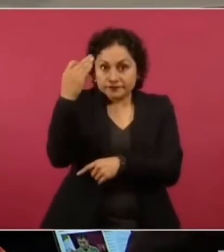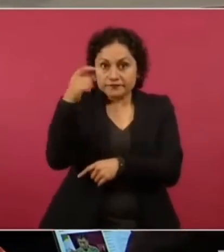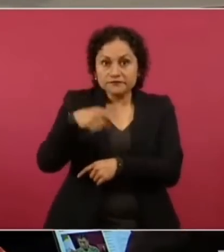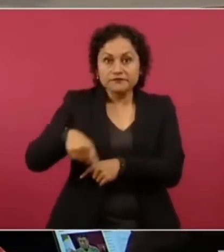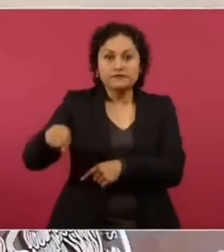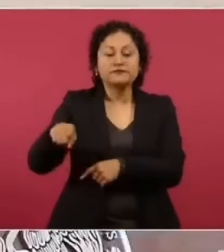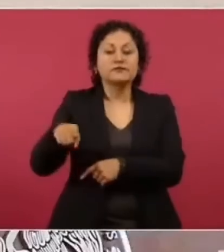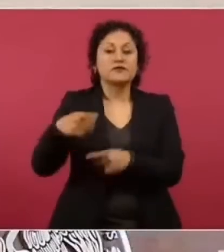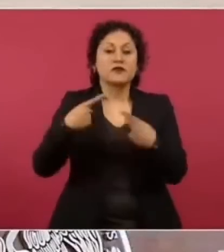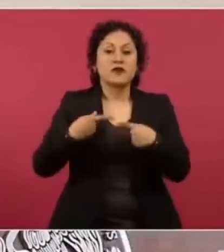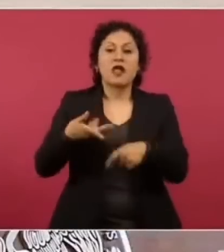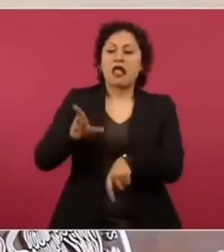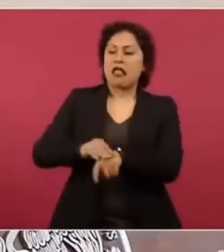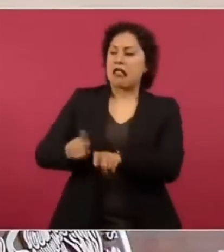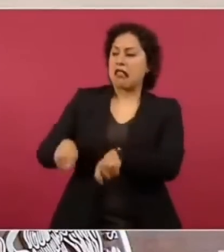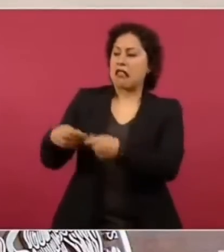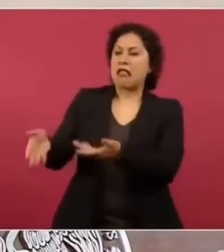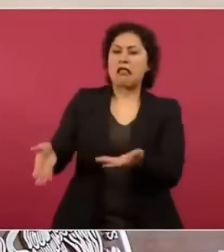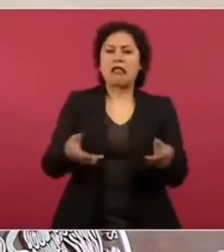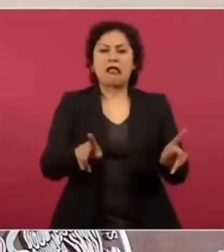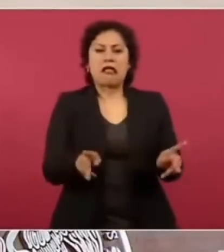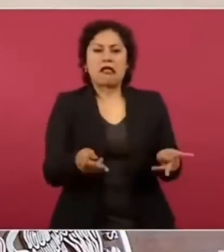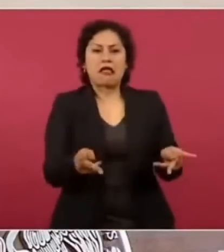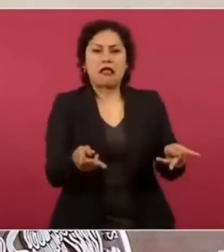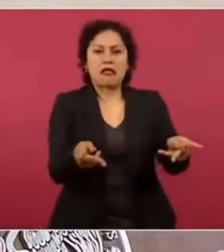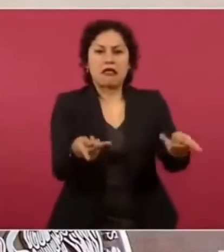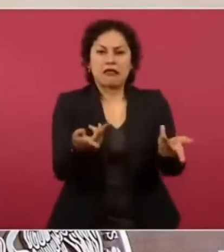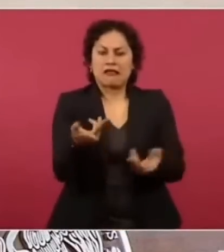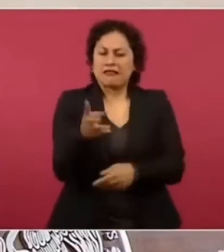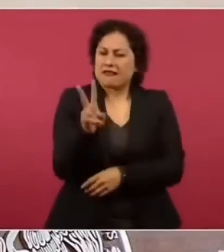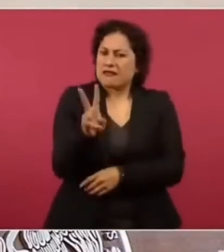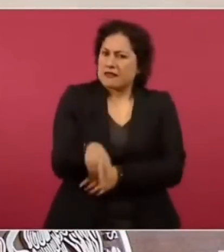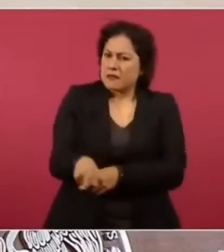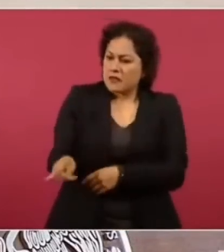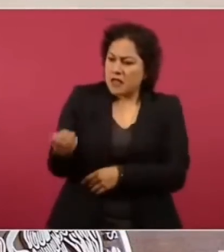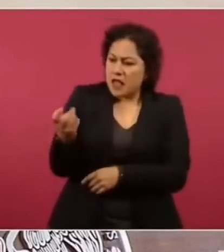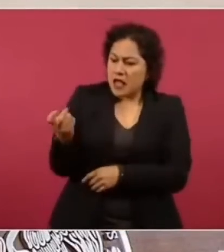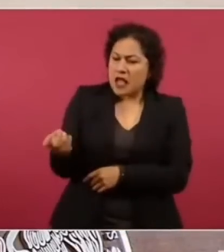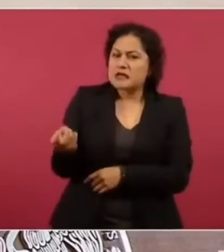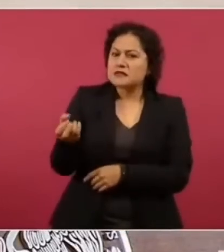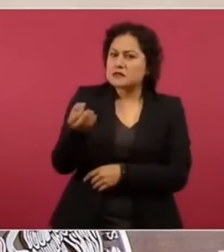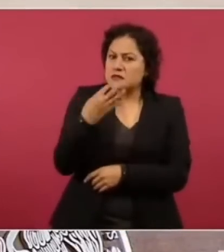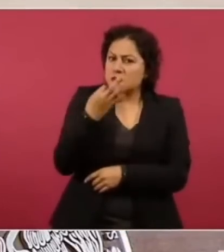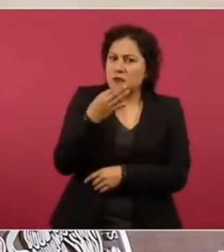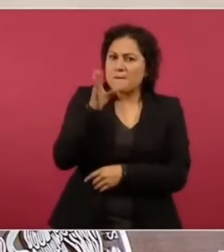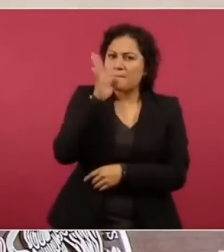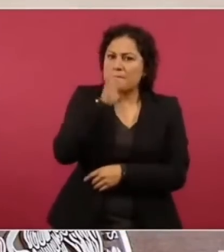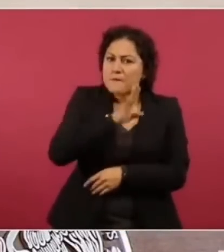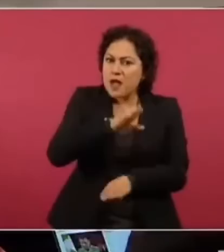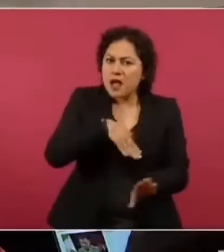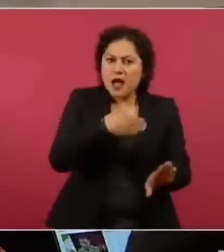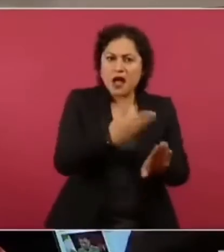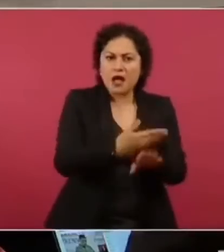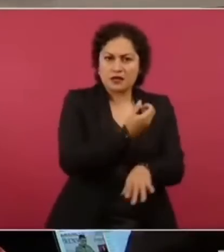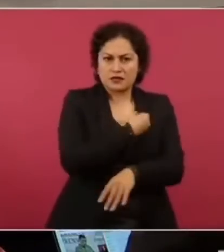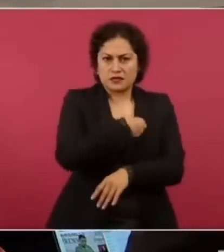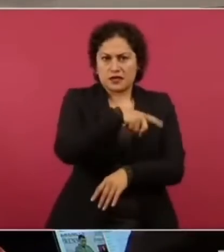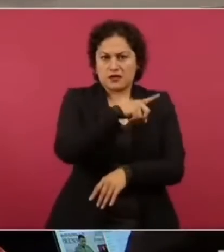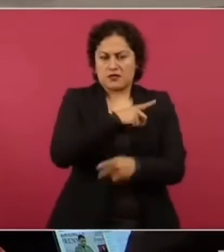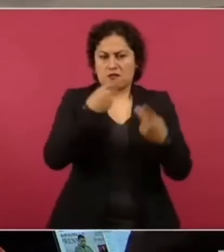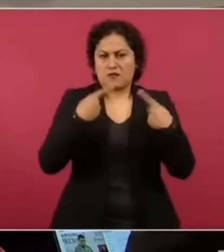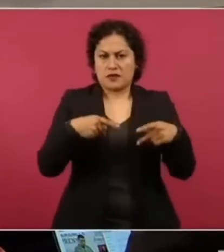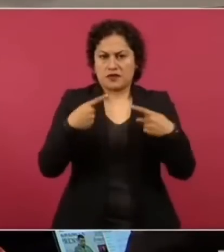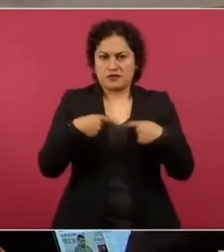producto que es un riesgo claro, innegable y latente a la salud humana. Para esta presentación,